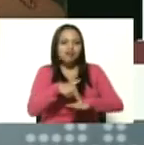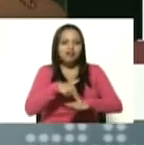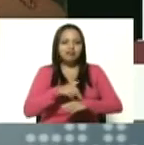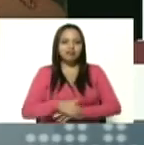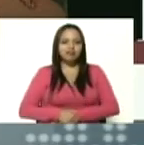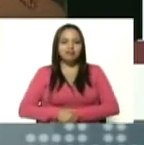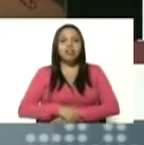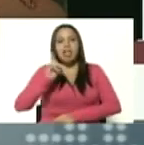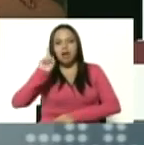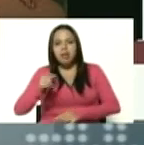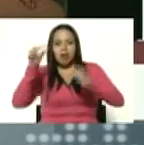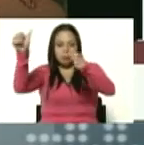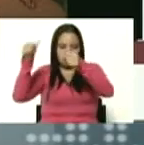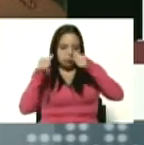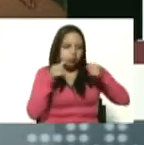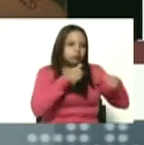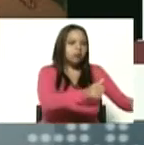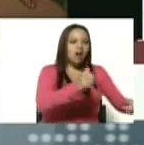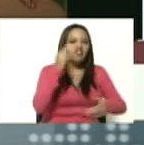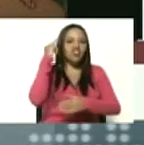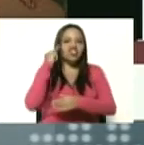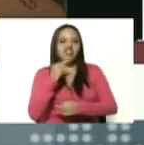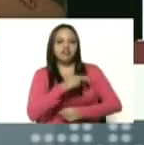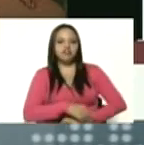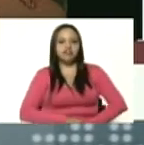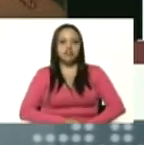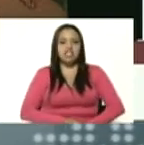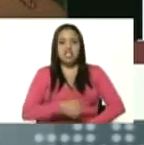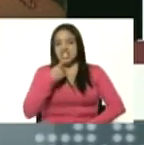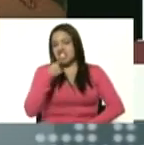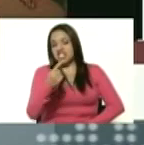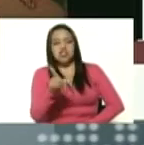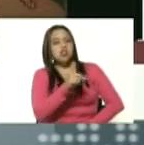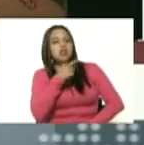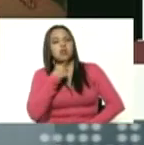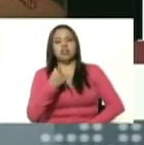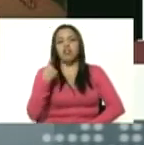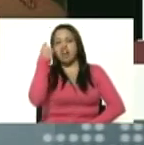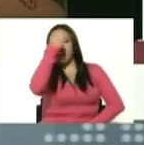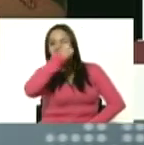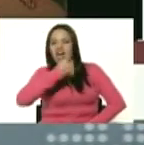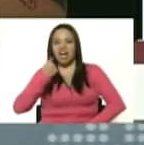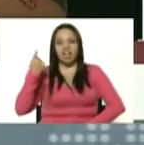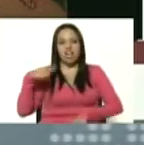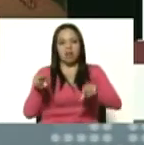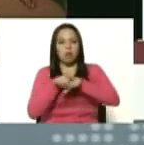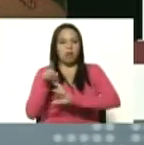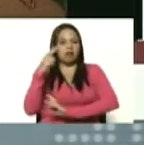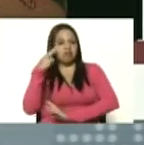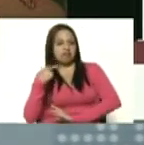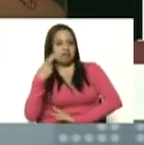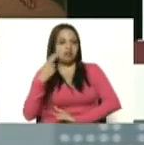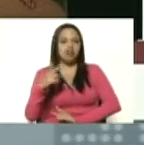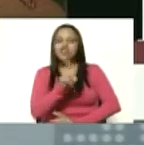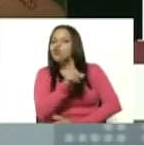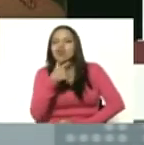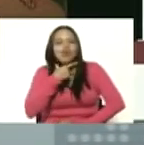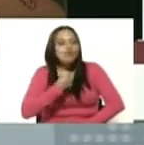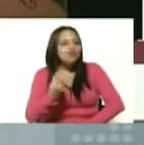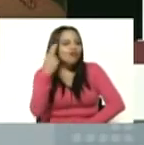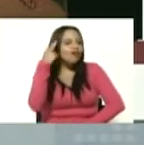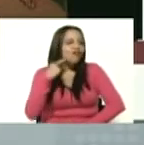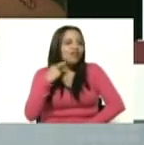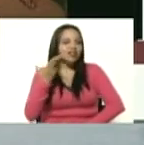sacaron a Bolívar también con la excusa de que no les gustaba el rostro amulatado en verdad no les gusta Bolívar por eso